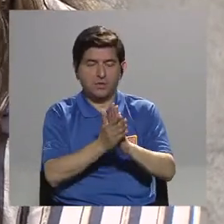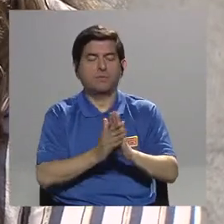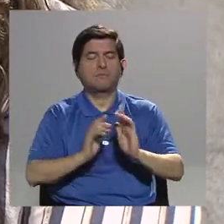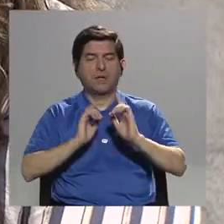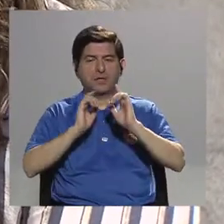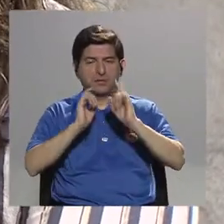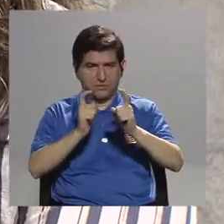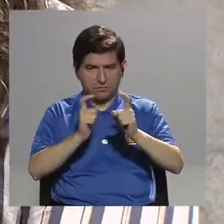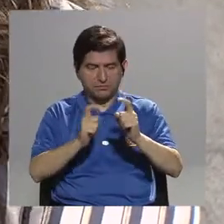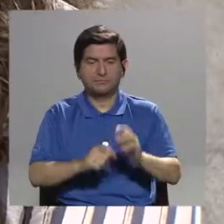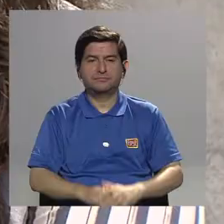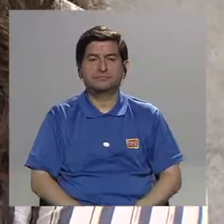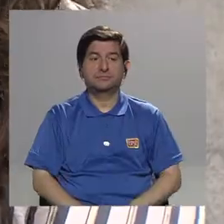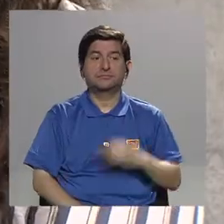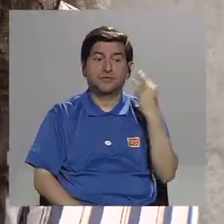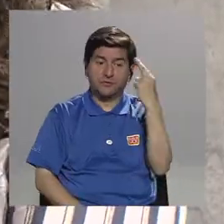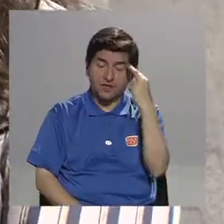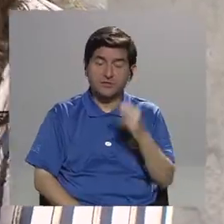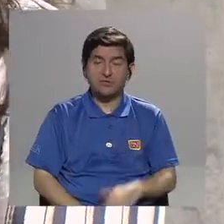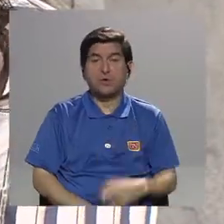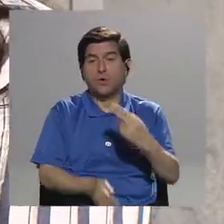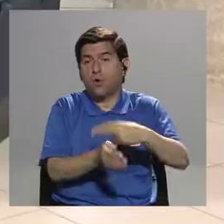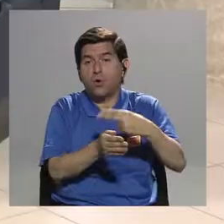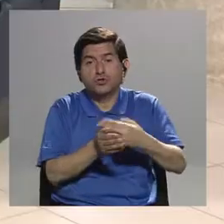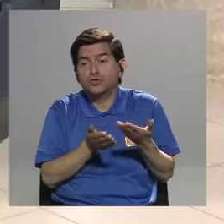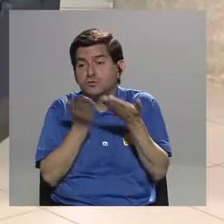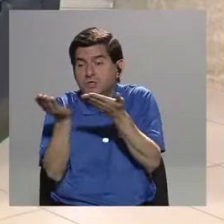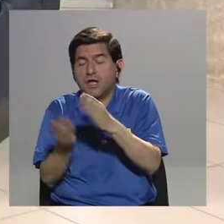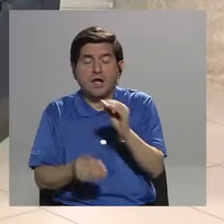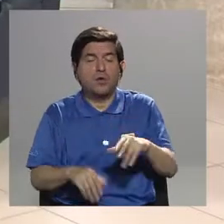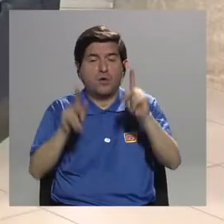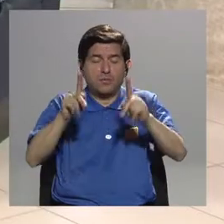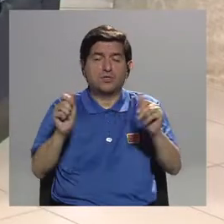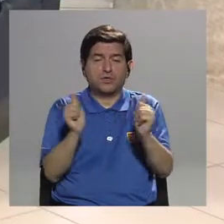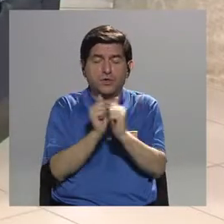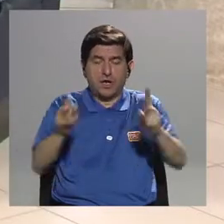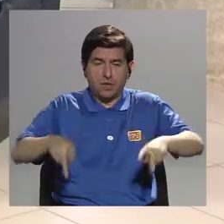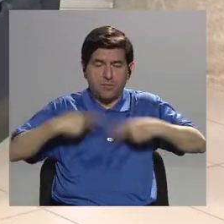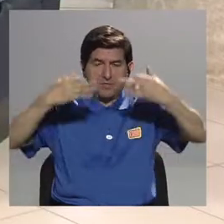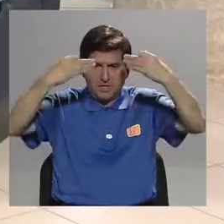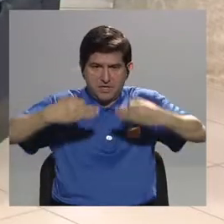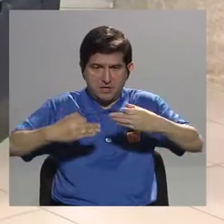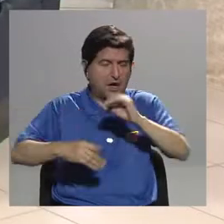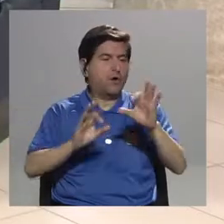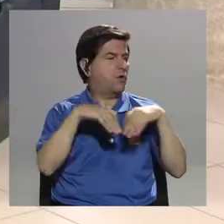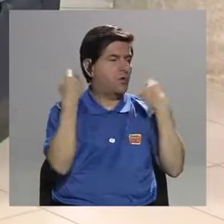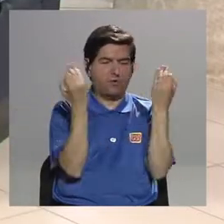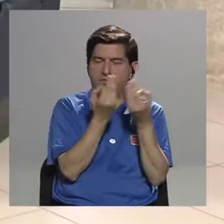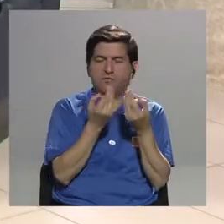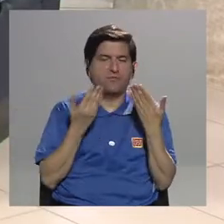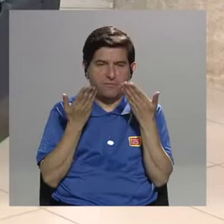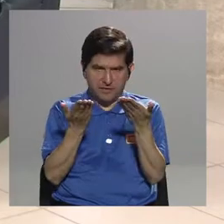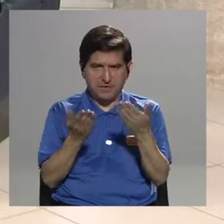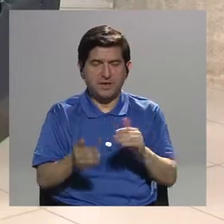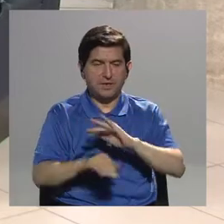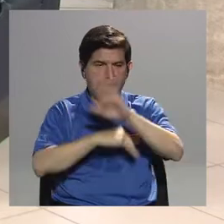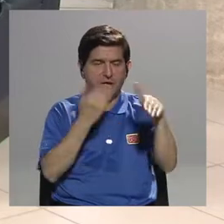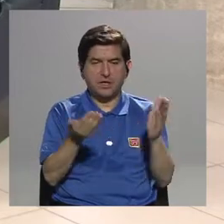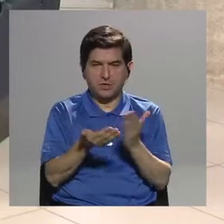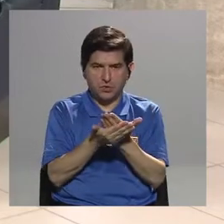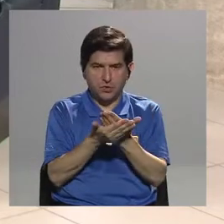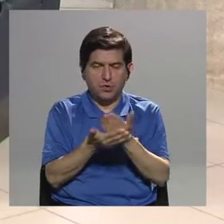donación, ya sea porque lo donó un hospital o porque él se donó en vida o lo donó la familia. Entonces ahí está toda esa documentación.